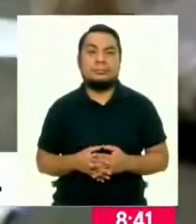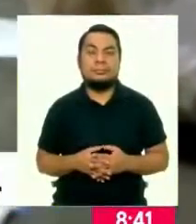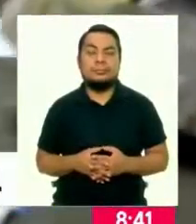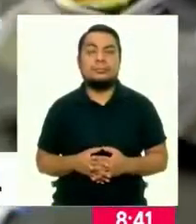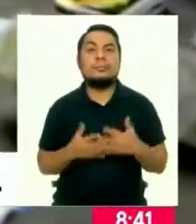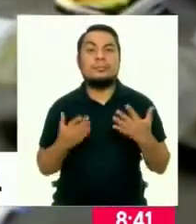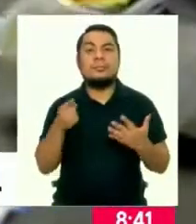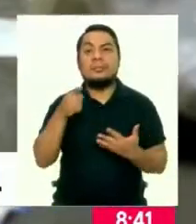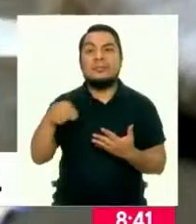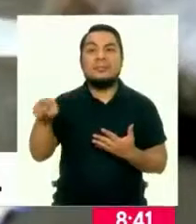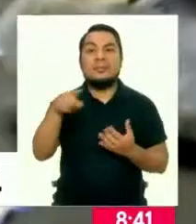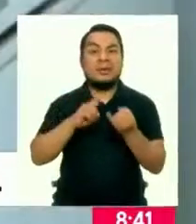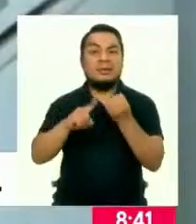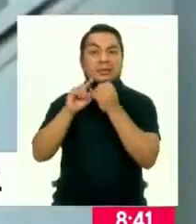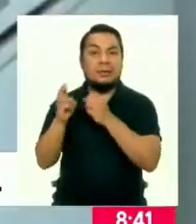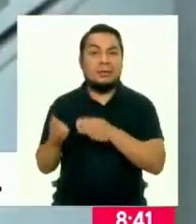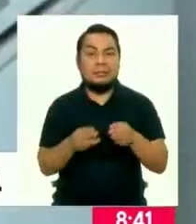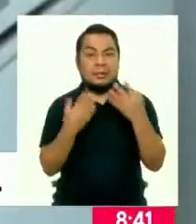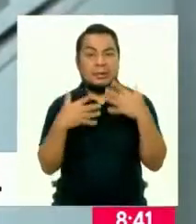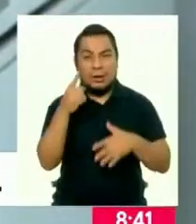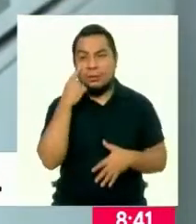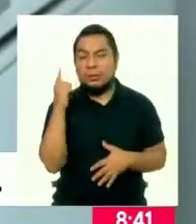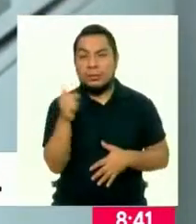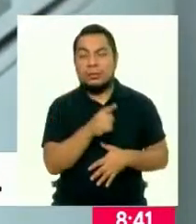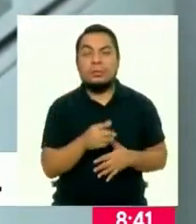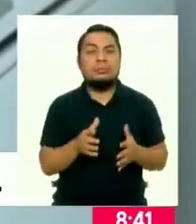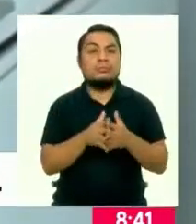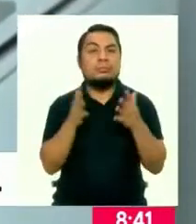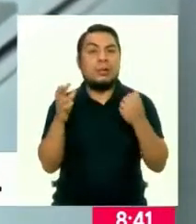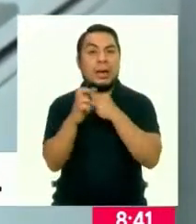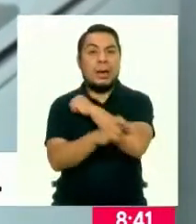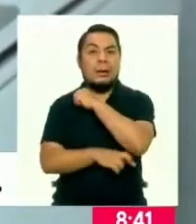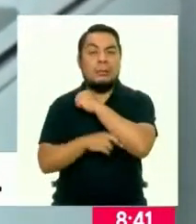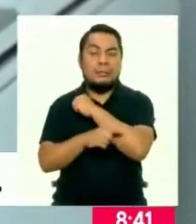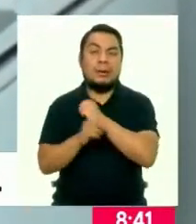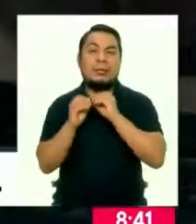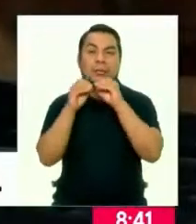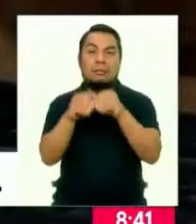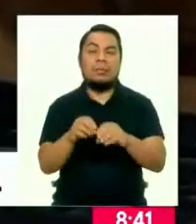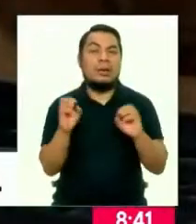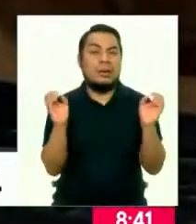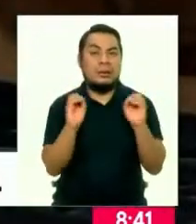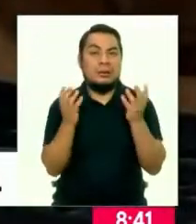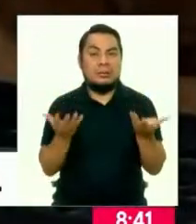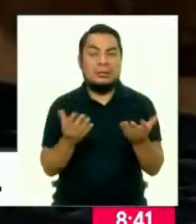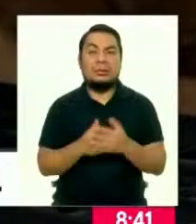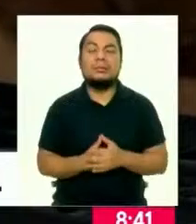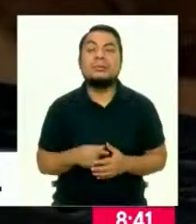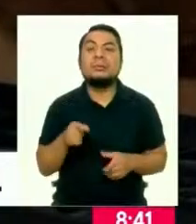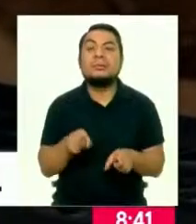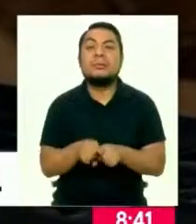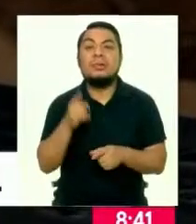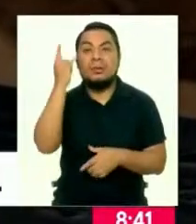Aunque dichas alternativas ya son conocidas, la mayoría de países no las ha implementado en la magnitud o con la urgencia requerida.